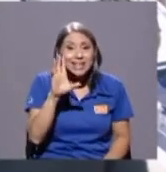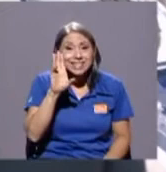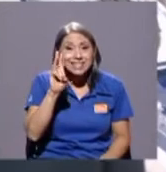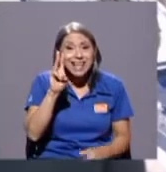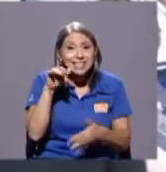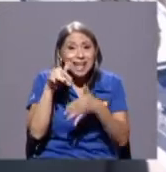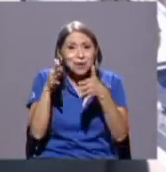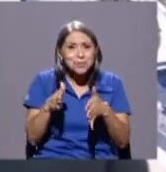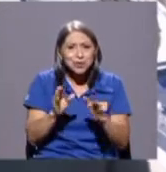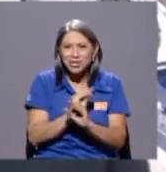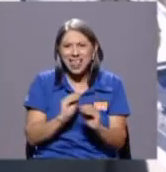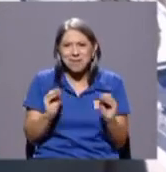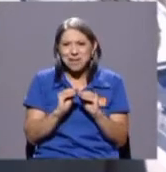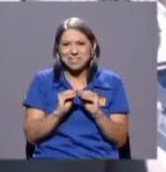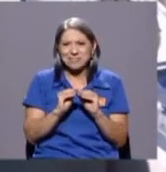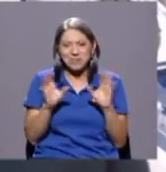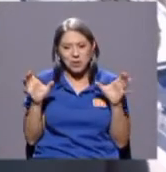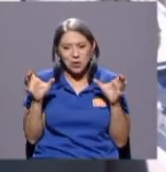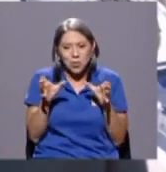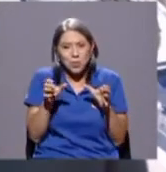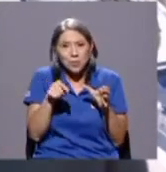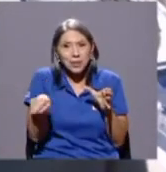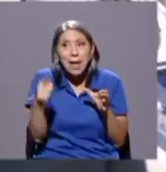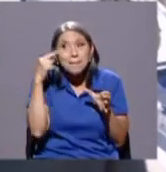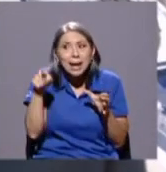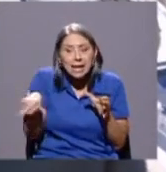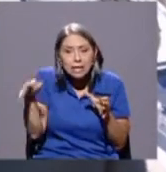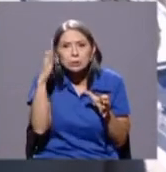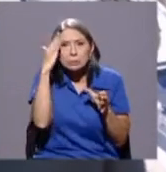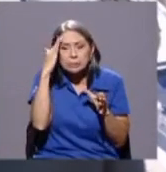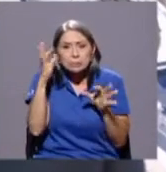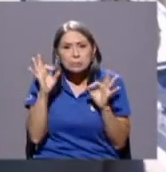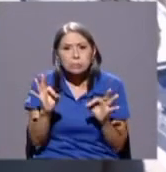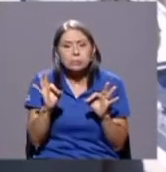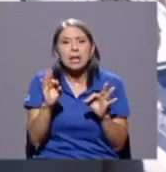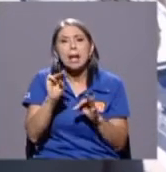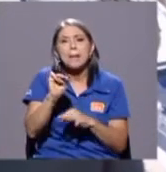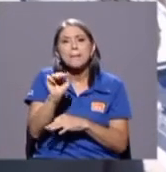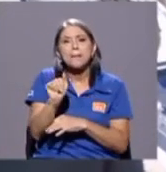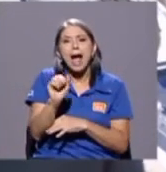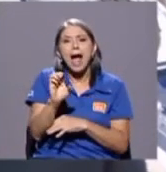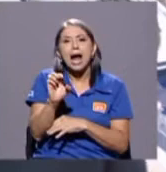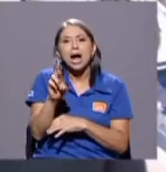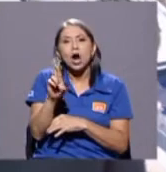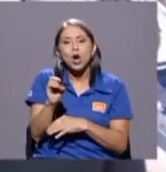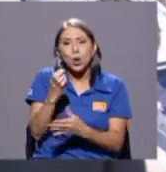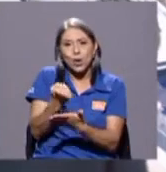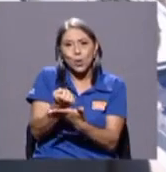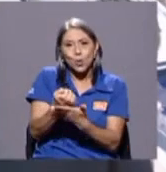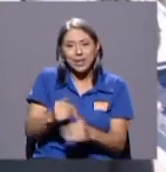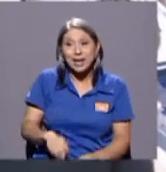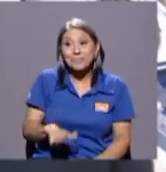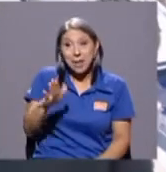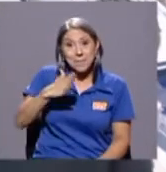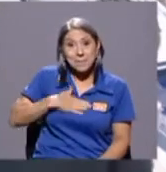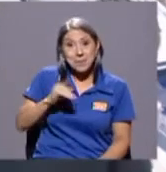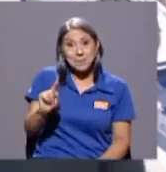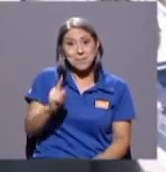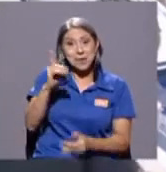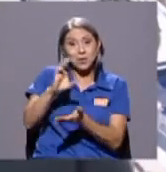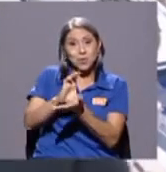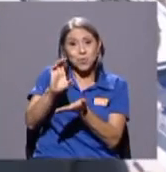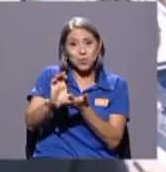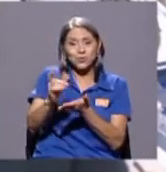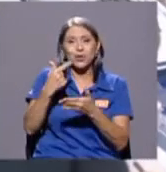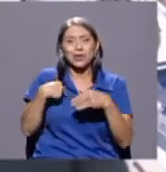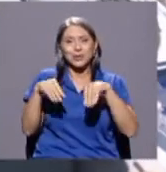muy chiquito de refrescamiento en la parte macroeconómica y fue mi primer curso que enseñé en la